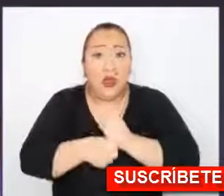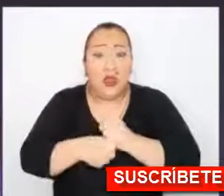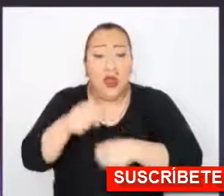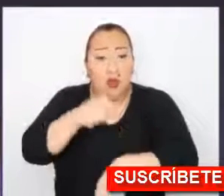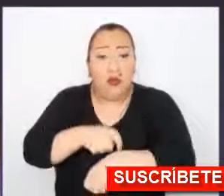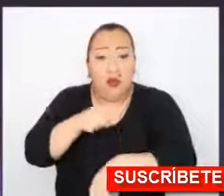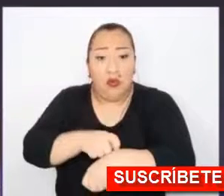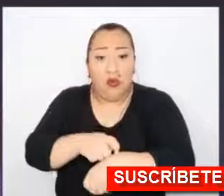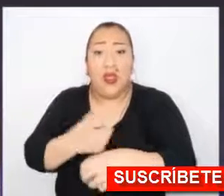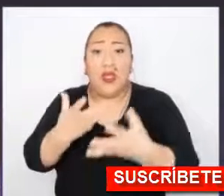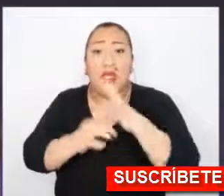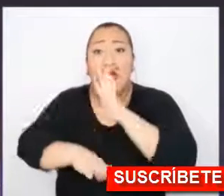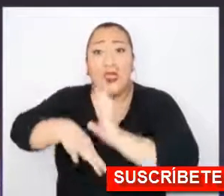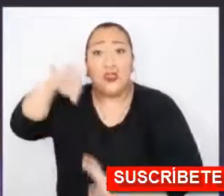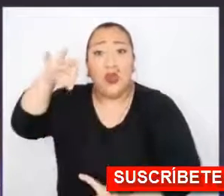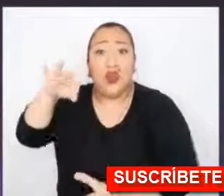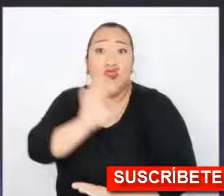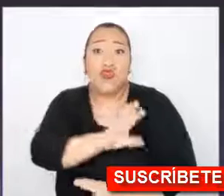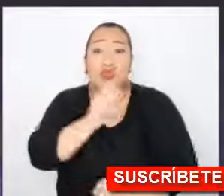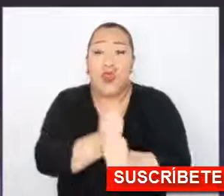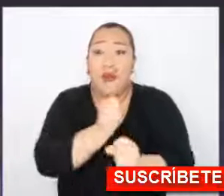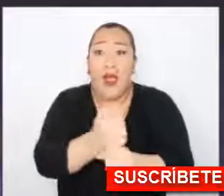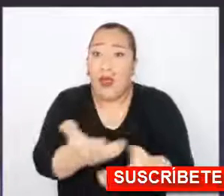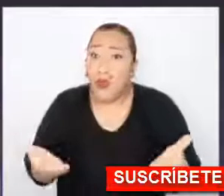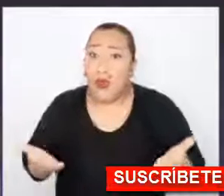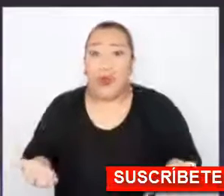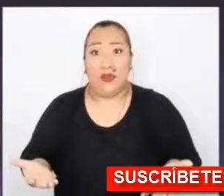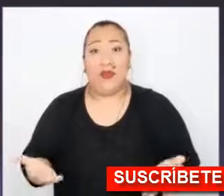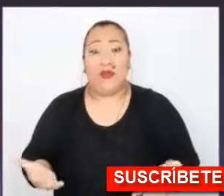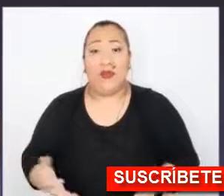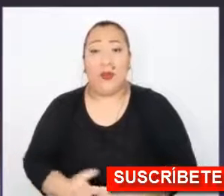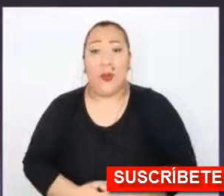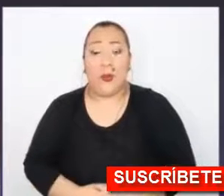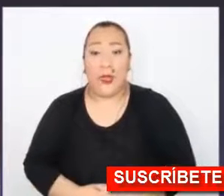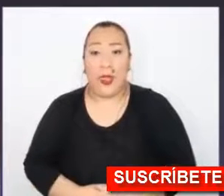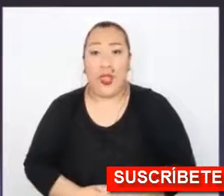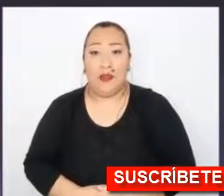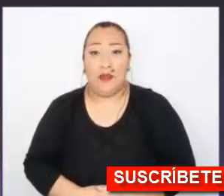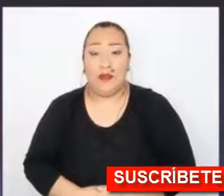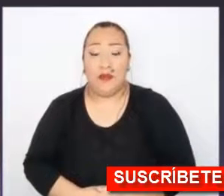tiene que tomar en cuenta al momento de elegir a sus funcionarios.